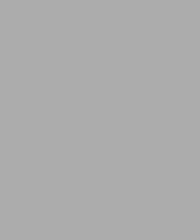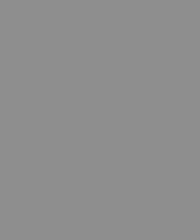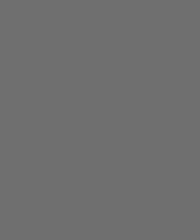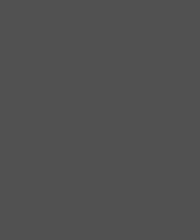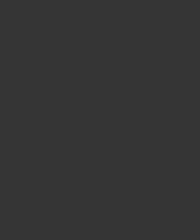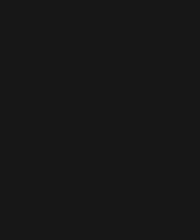Gracias por video.